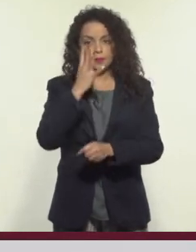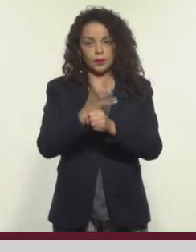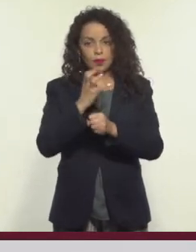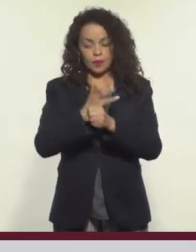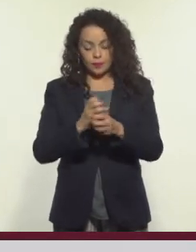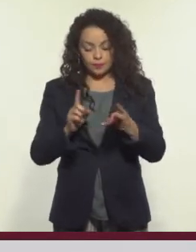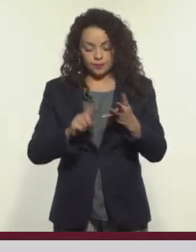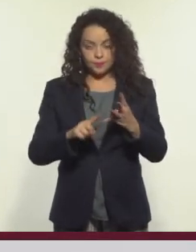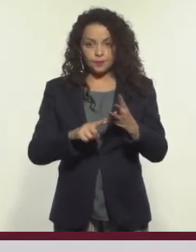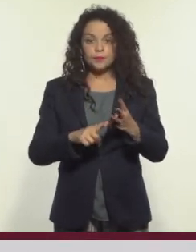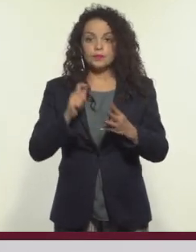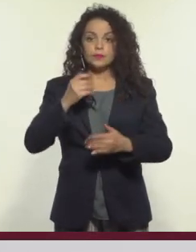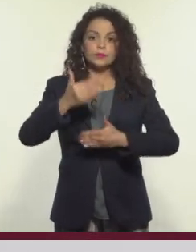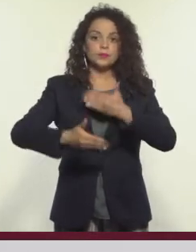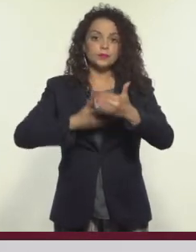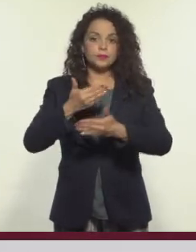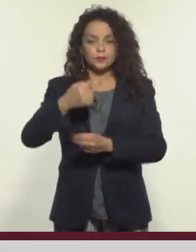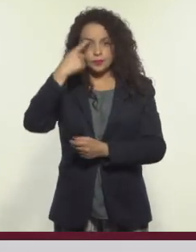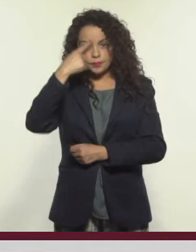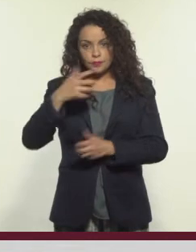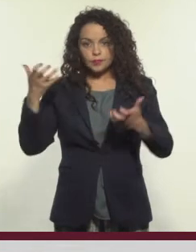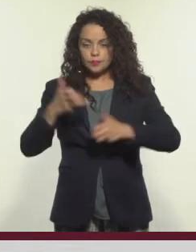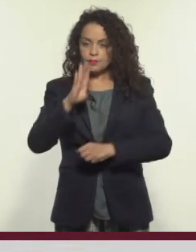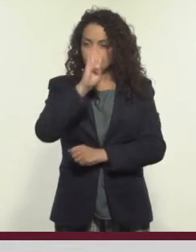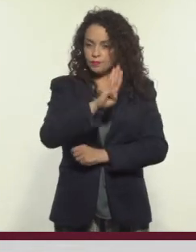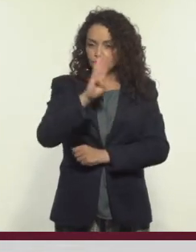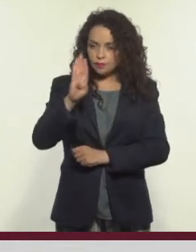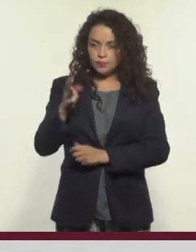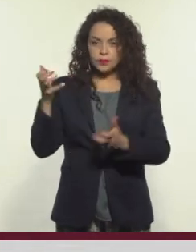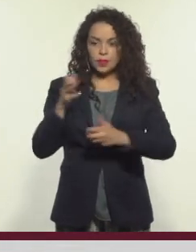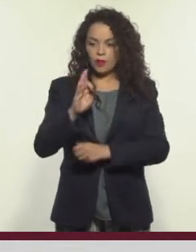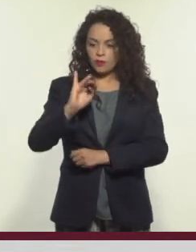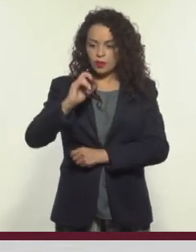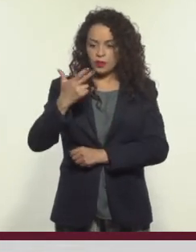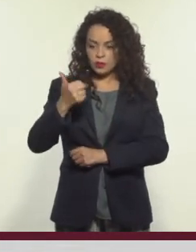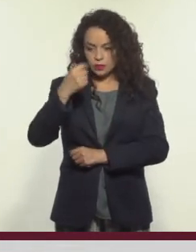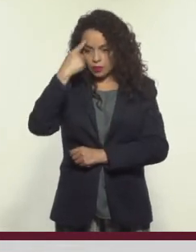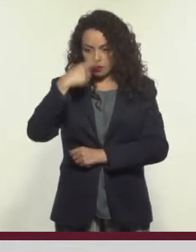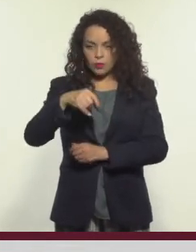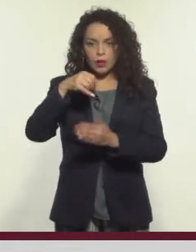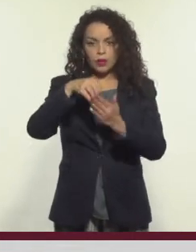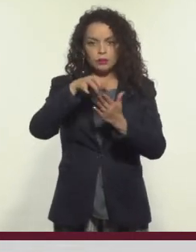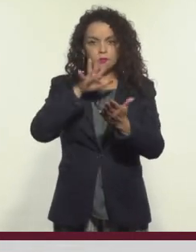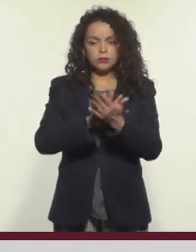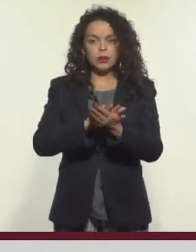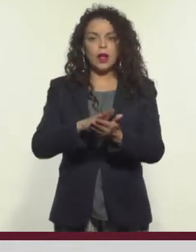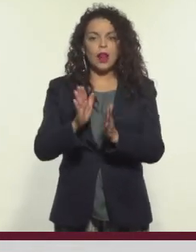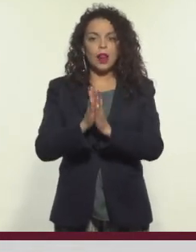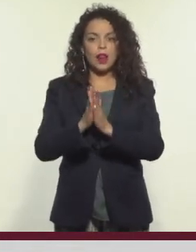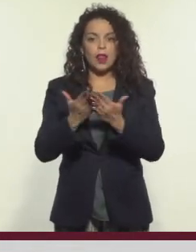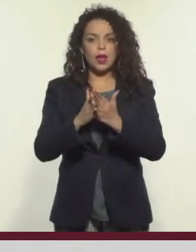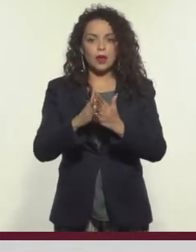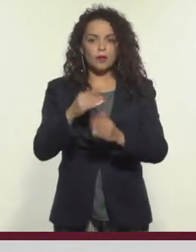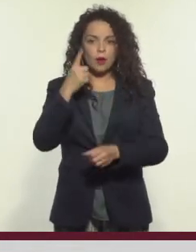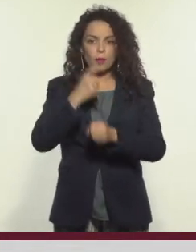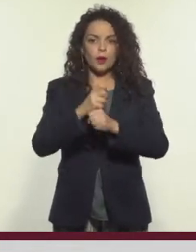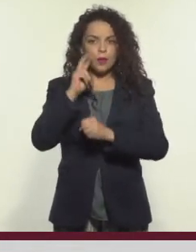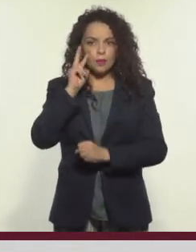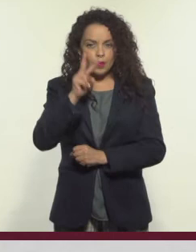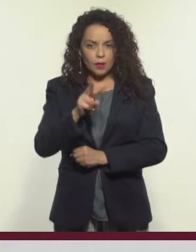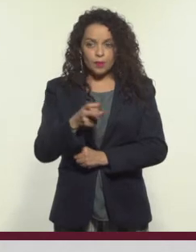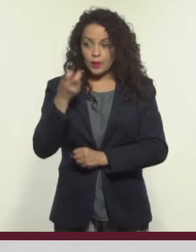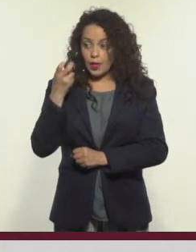necesario un proceso editorial bibliográfico, que se enfoca en crear las fichas y portadas para los libros. Al ser un evento